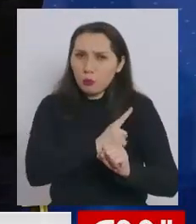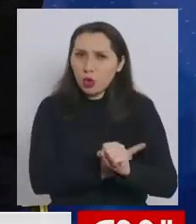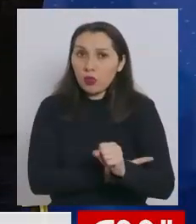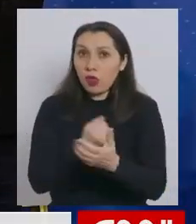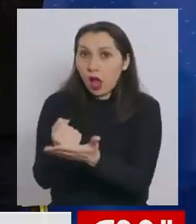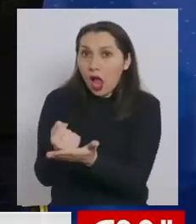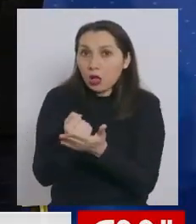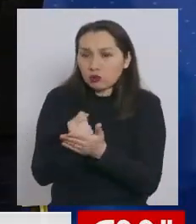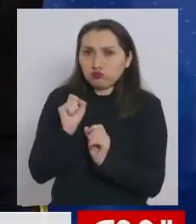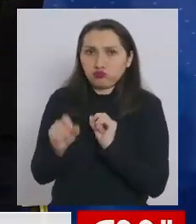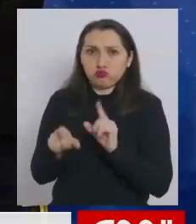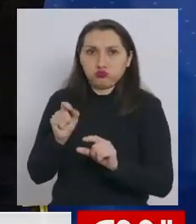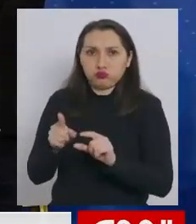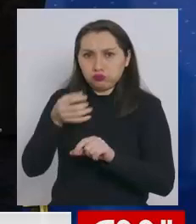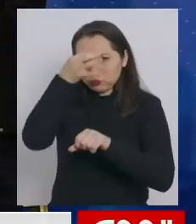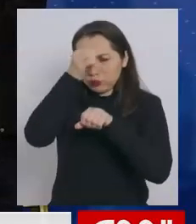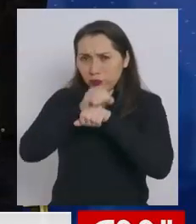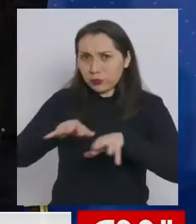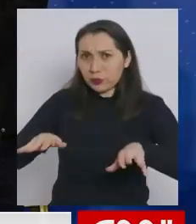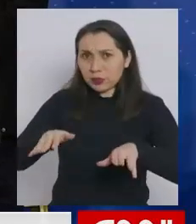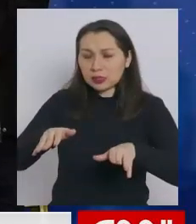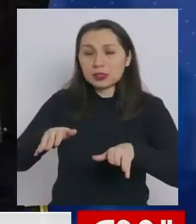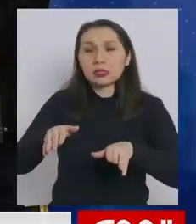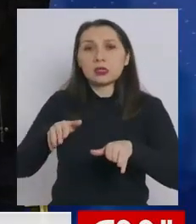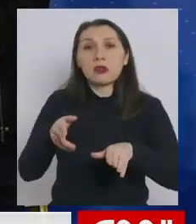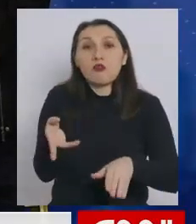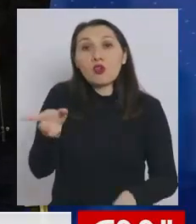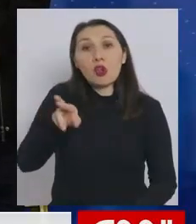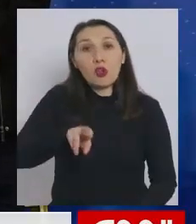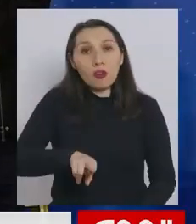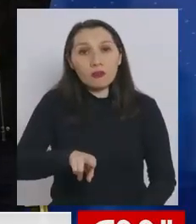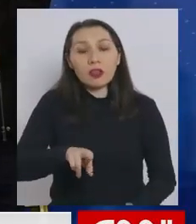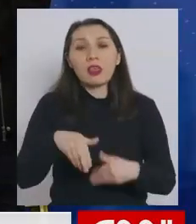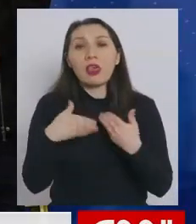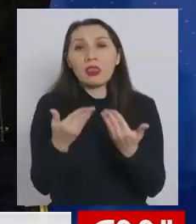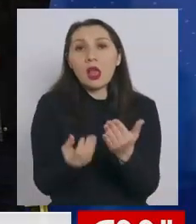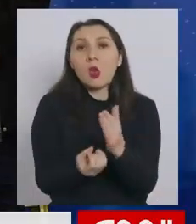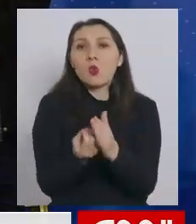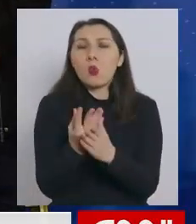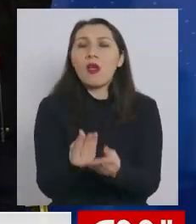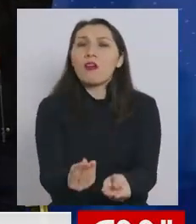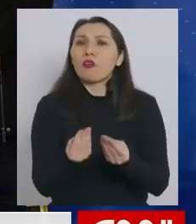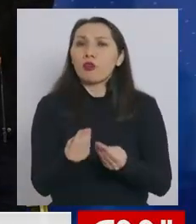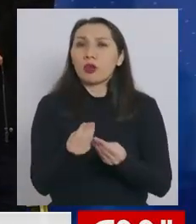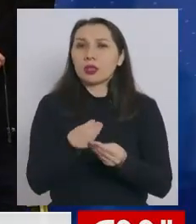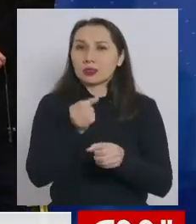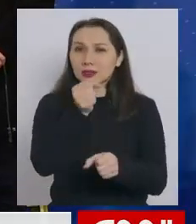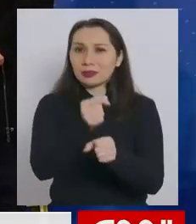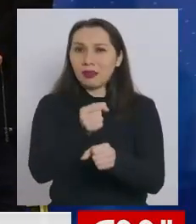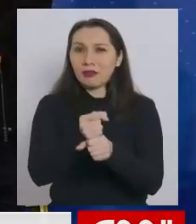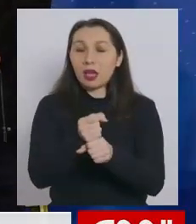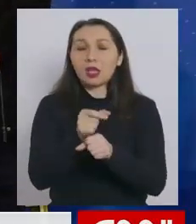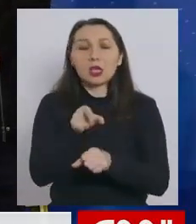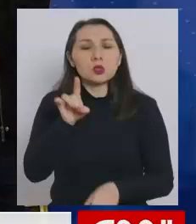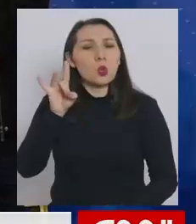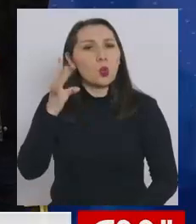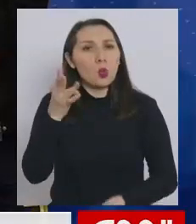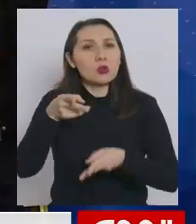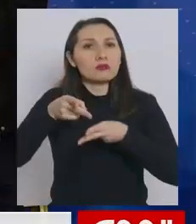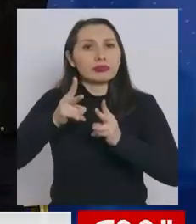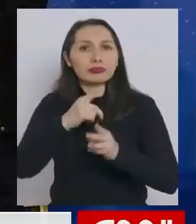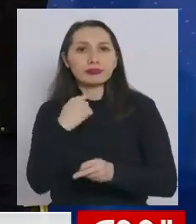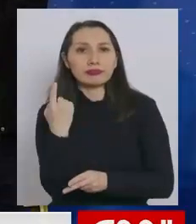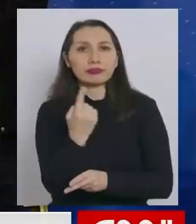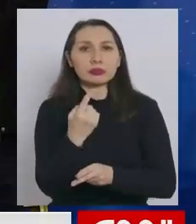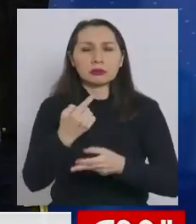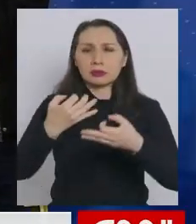instrumento para combatir la pandemia, recuperar y crear nuevos y buenos empleos es el único instrumento que nos